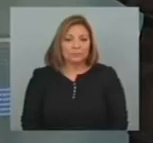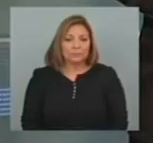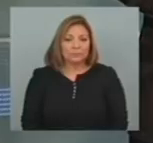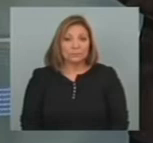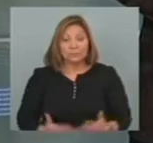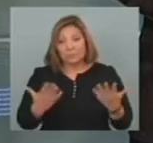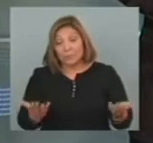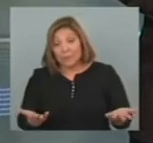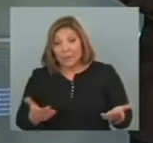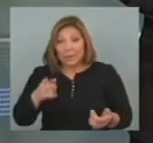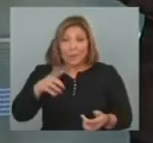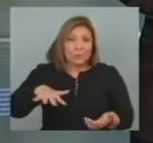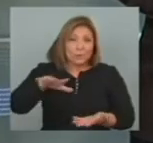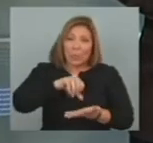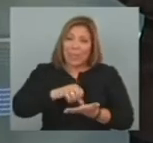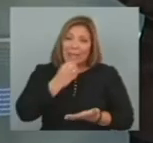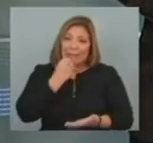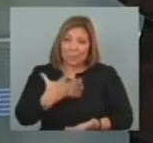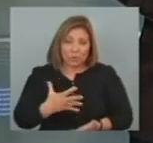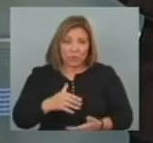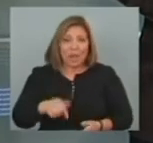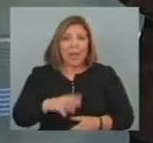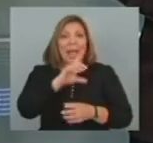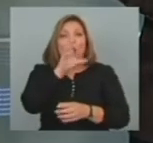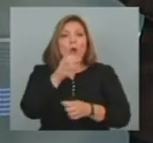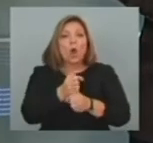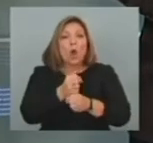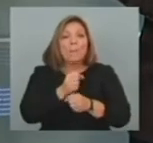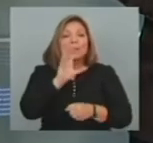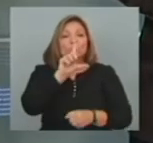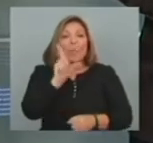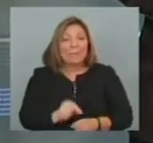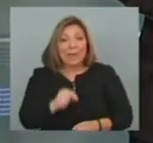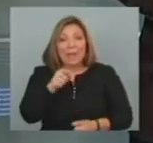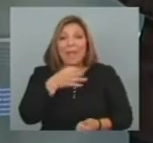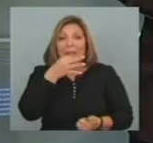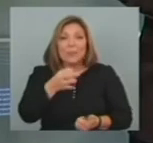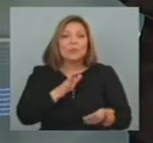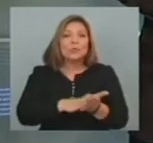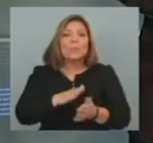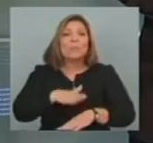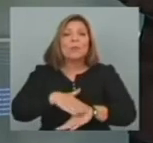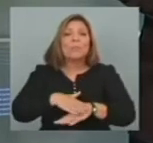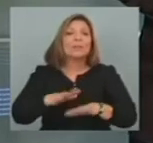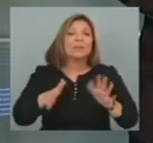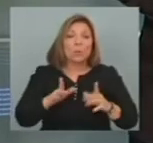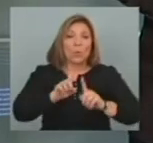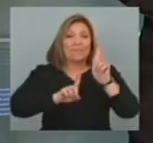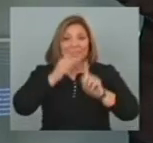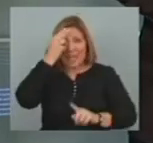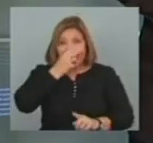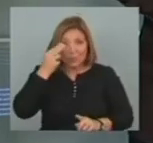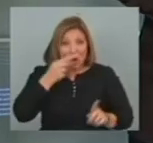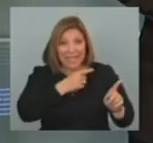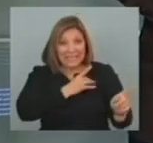Bueno, ciudad espectacular Vamos a hablar de la Copa Sudamericana Y vamos a resaltar Y hablar del momento De la Universidad Católica